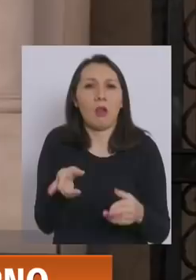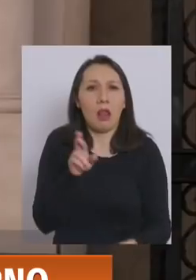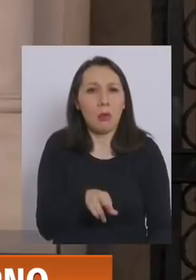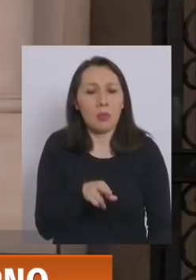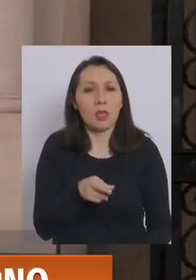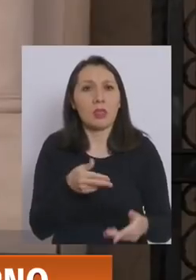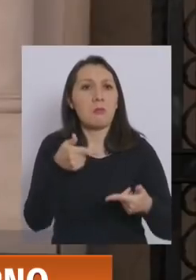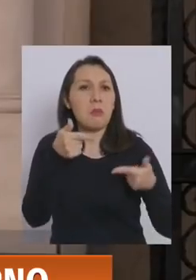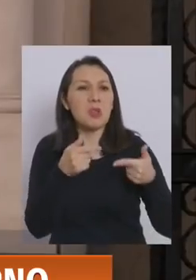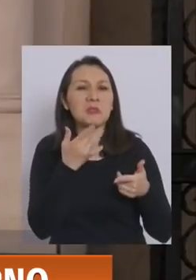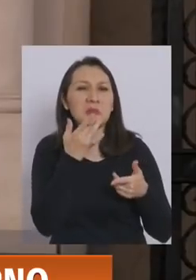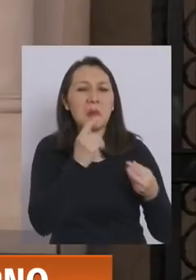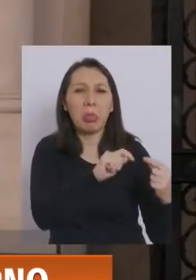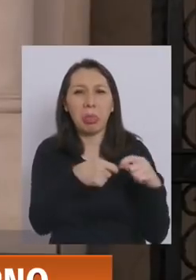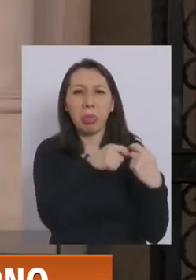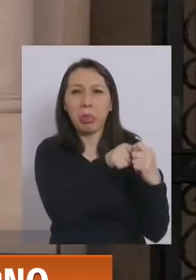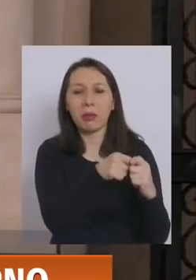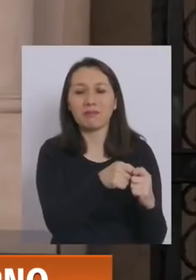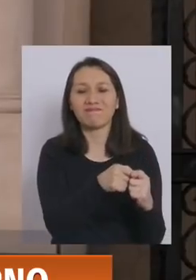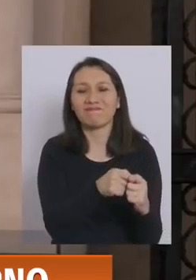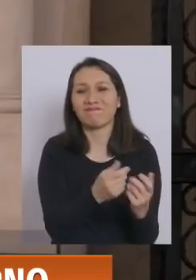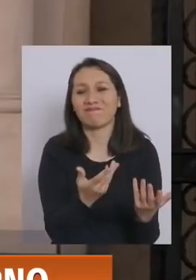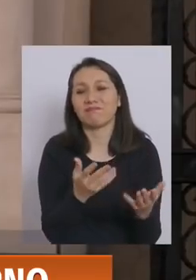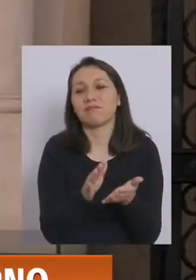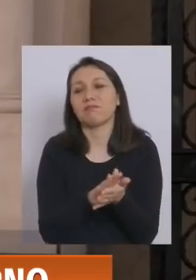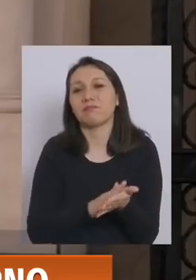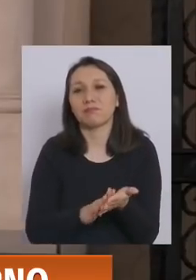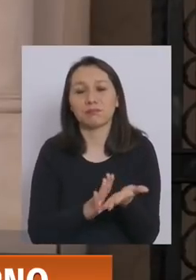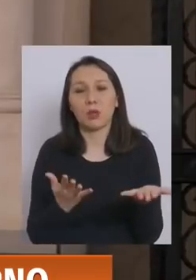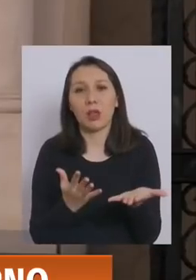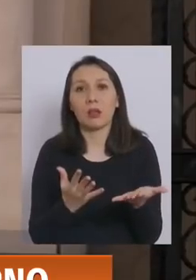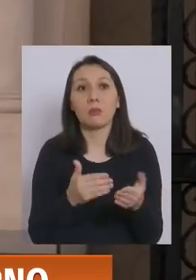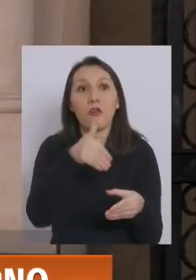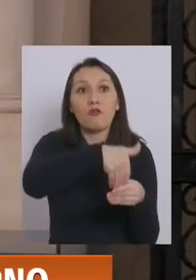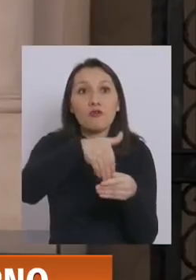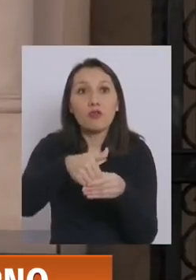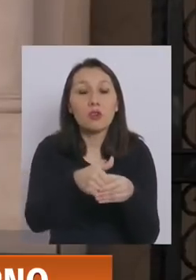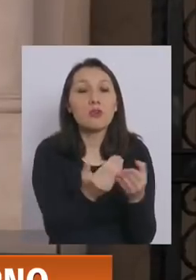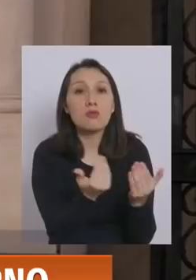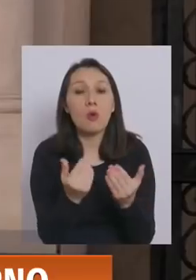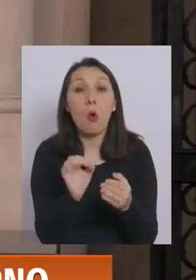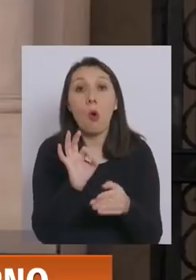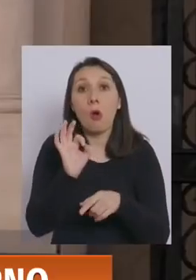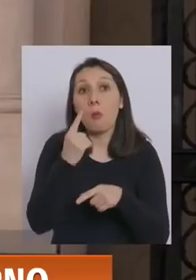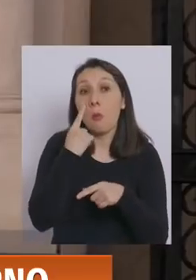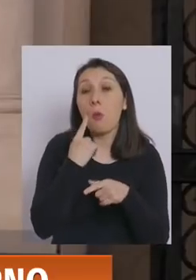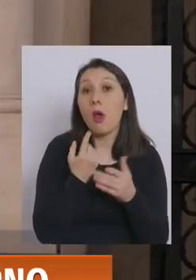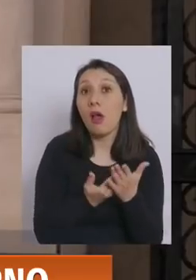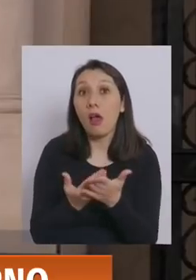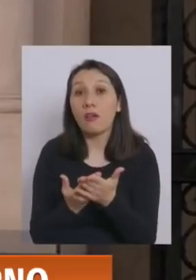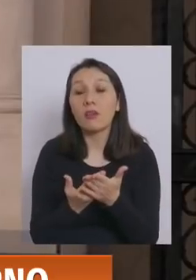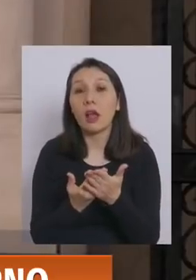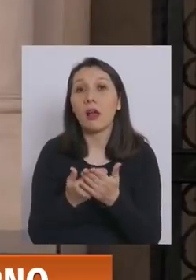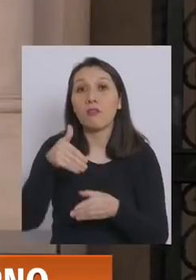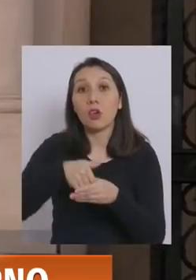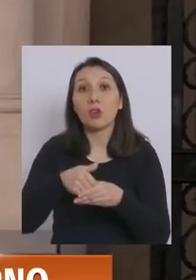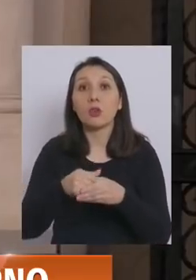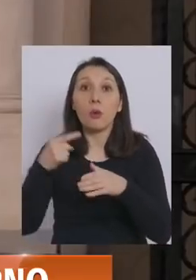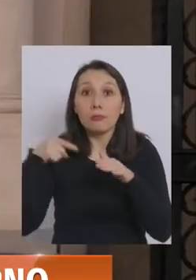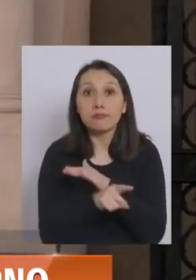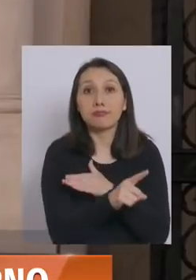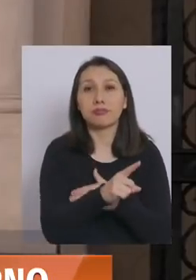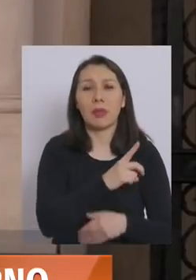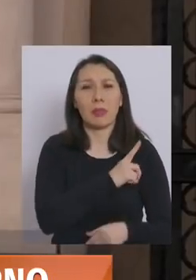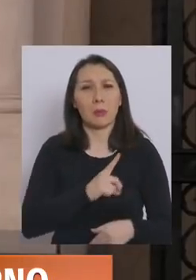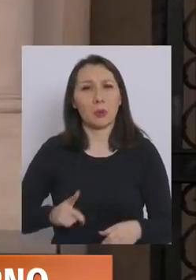insistiendo en la política pequeña, en tratar, por ejemplo, de conseguir los votos o dar una prueba para conseguir los votos para presidir la Cámara de